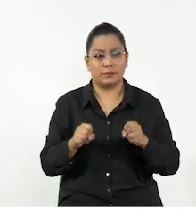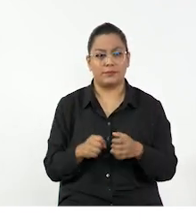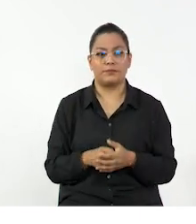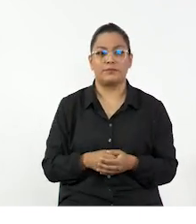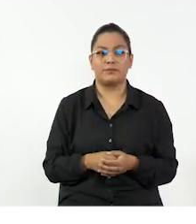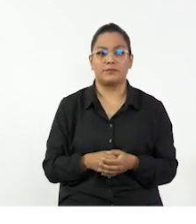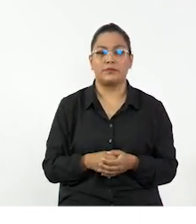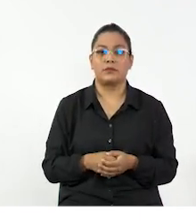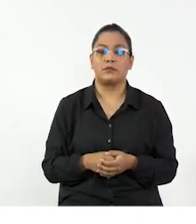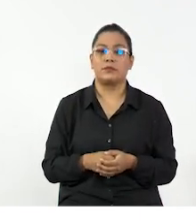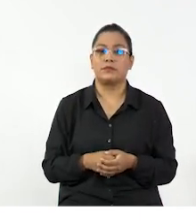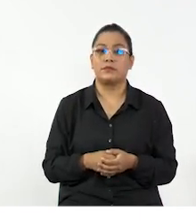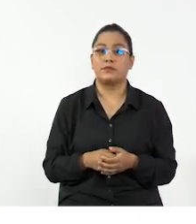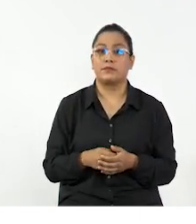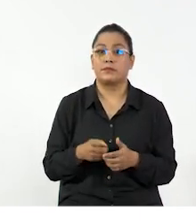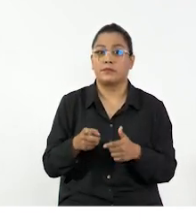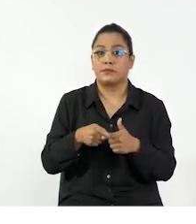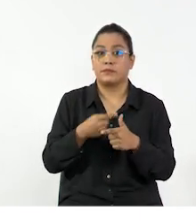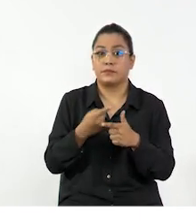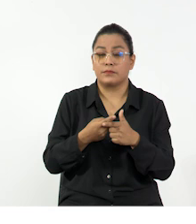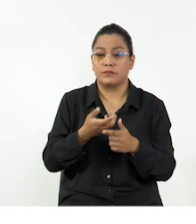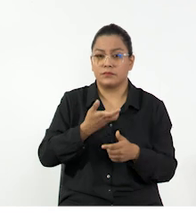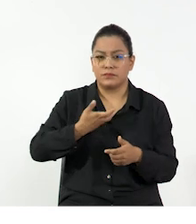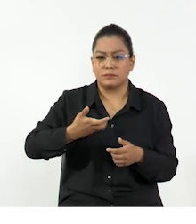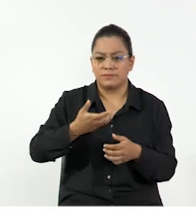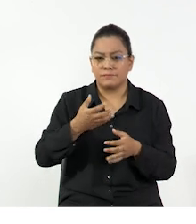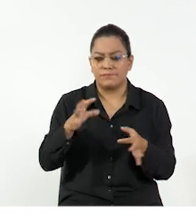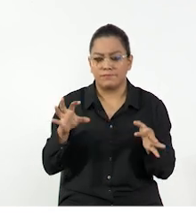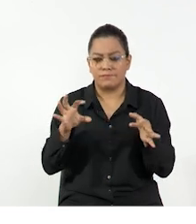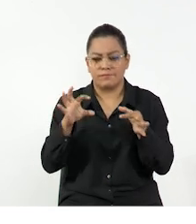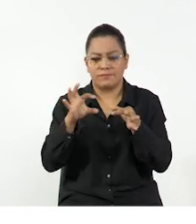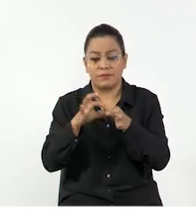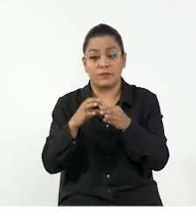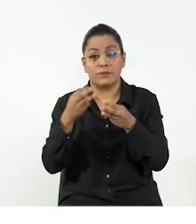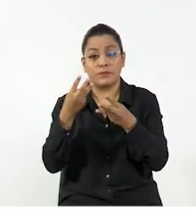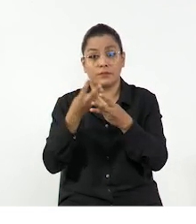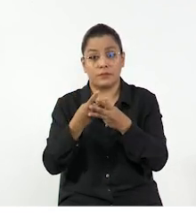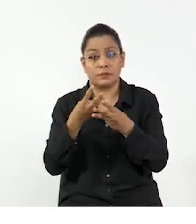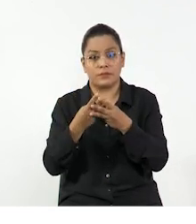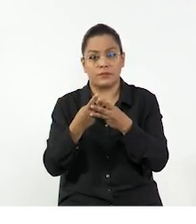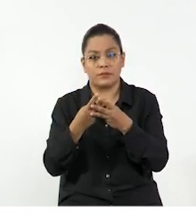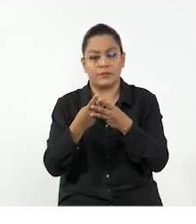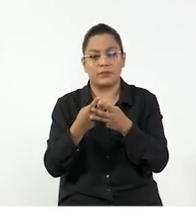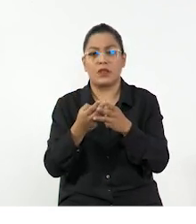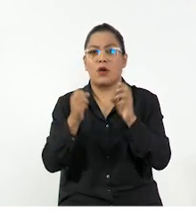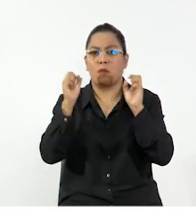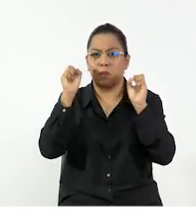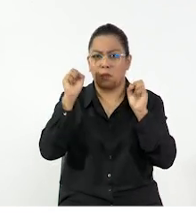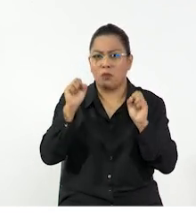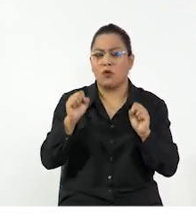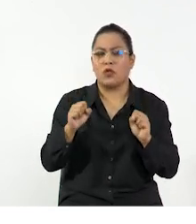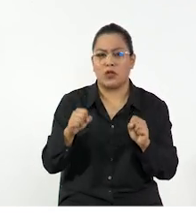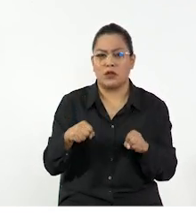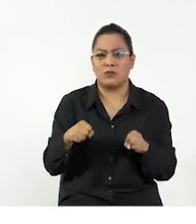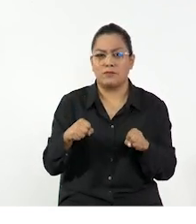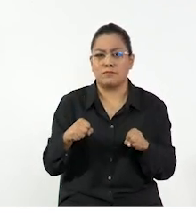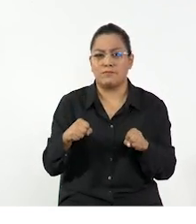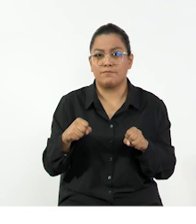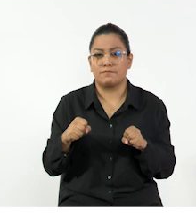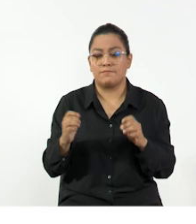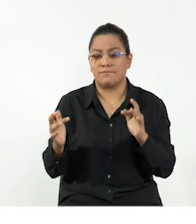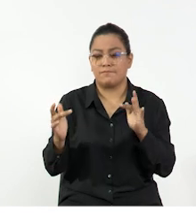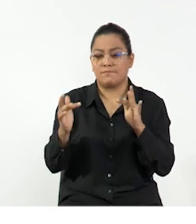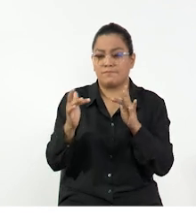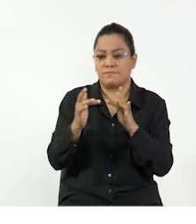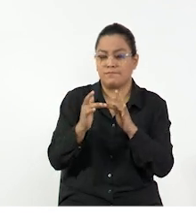métrico o con otra unidad. Para eso, nosotros tenemos relaciones matemáticas que me permiten, valga la redundancia,